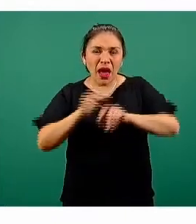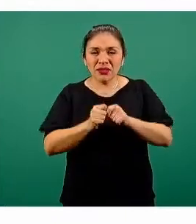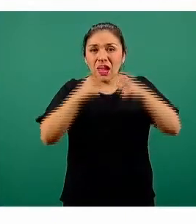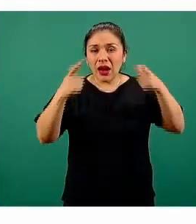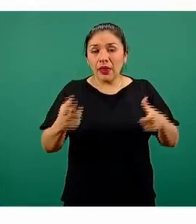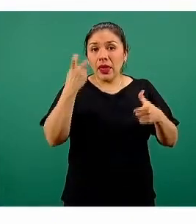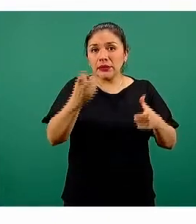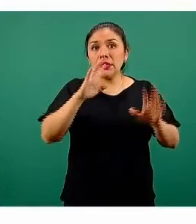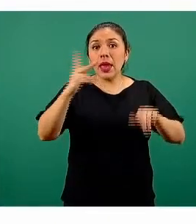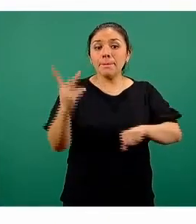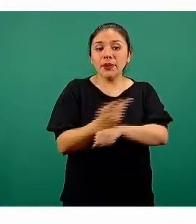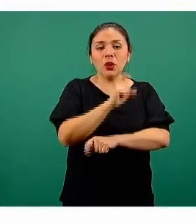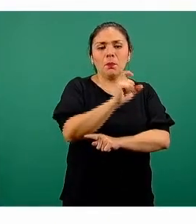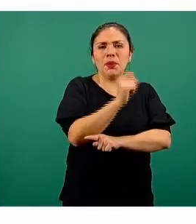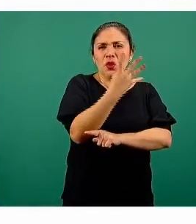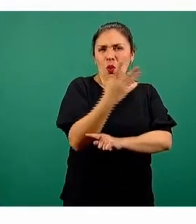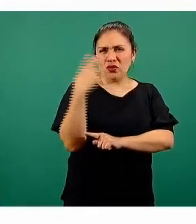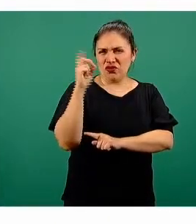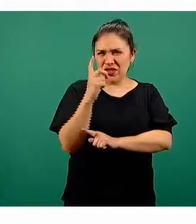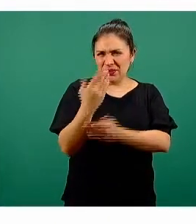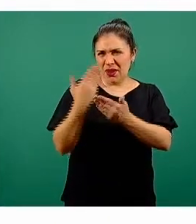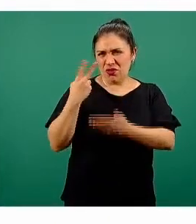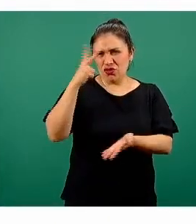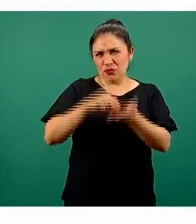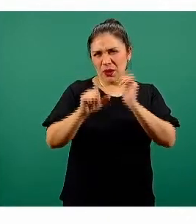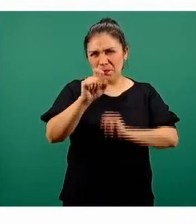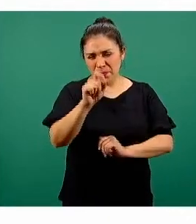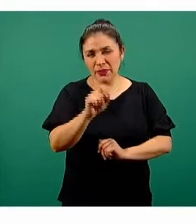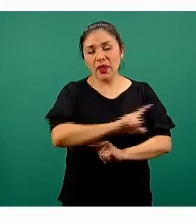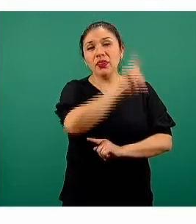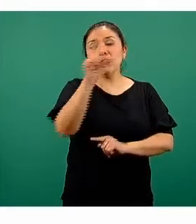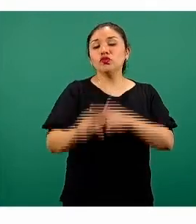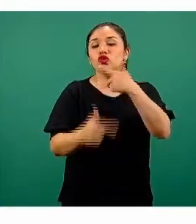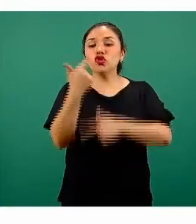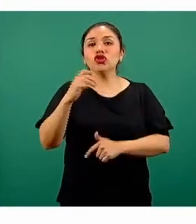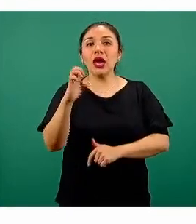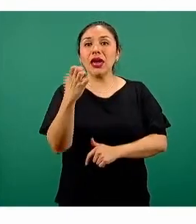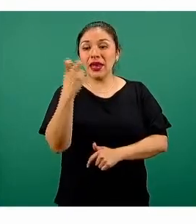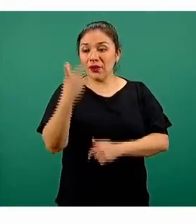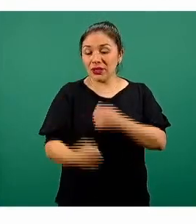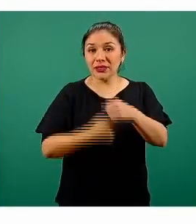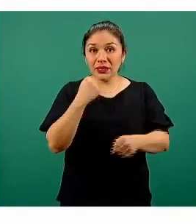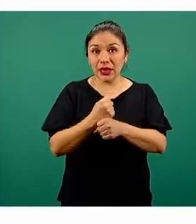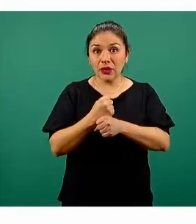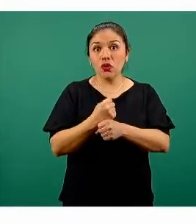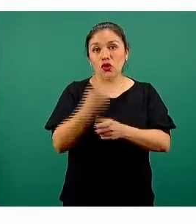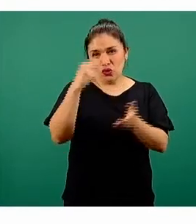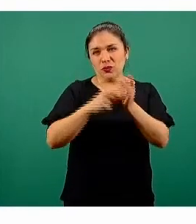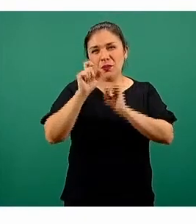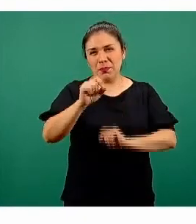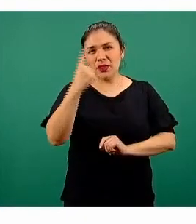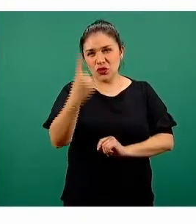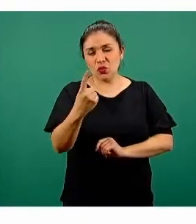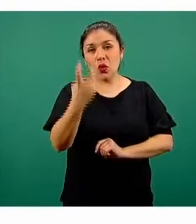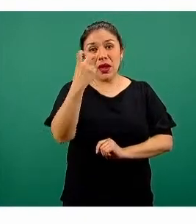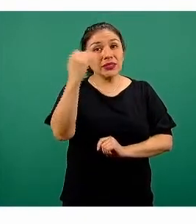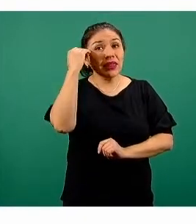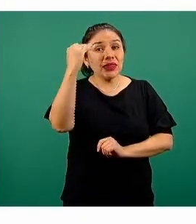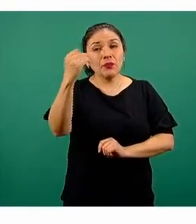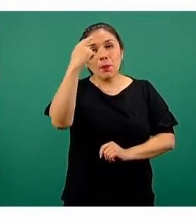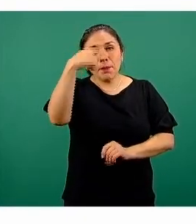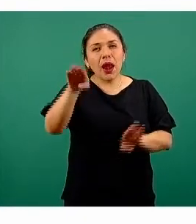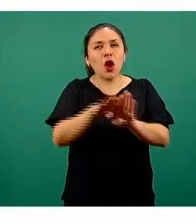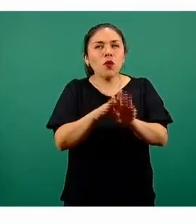transcurrido entre el veinticuatro de diciembre del dos mil veinte y el doce de enero de este año, dos mil veintiuno, el periodo de